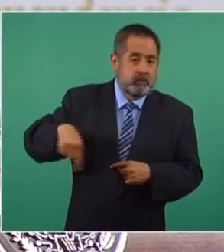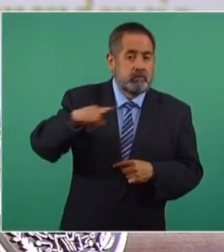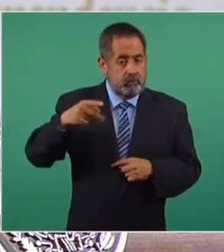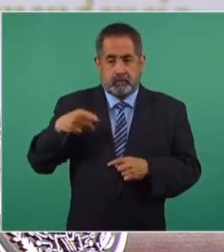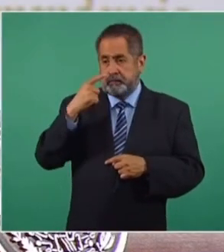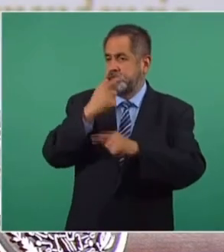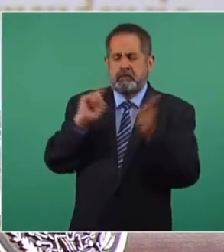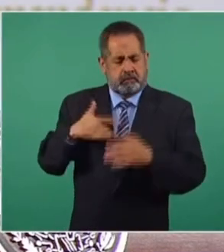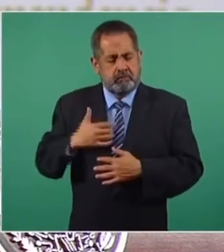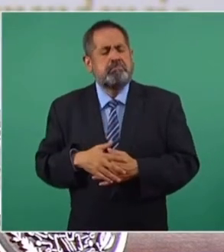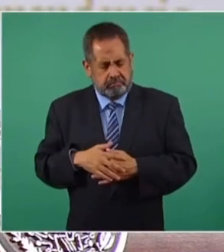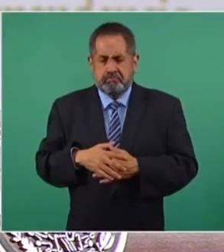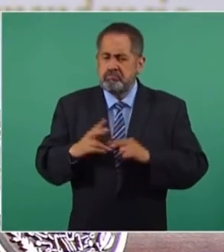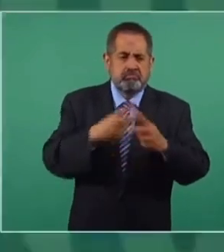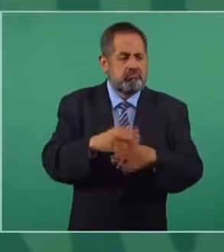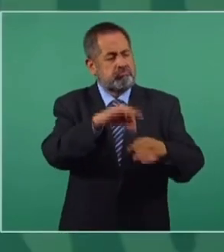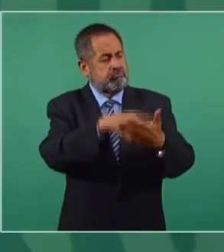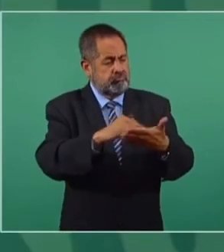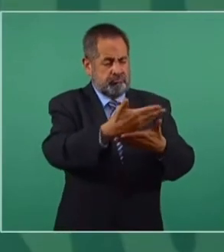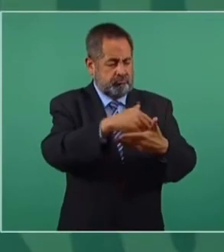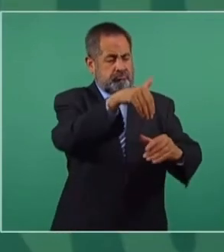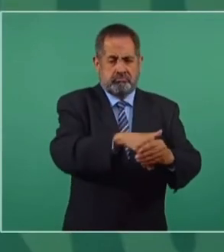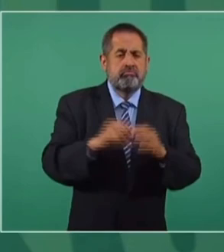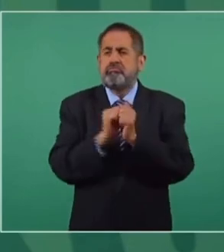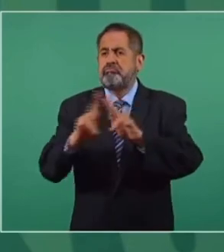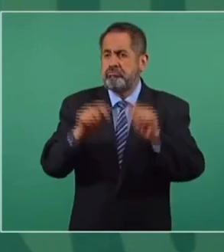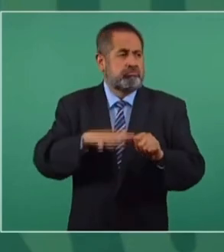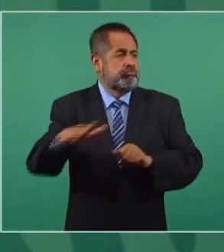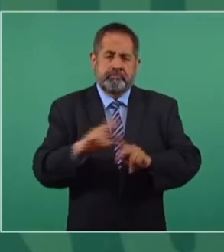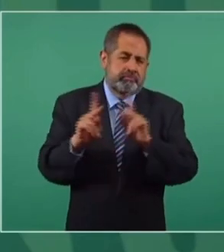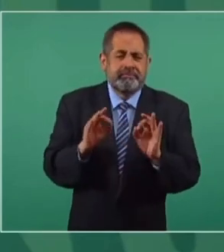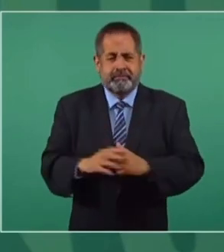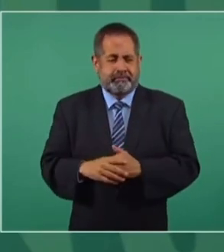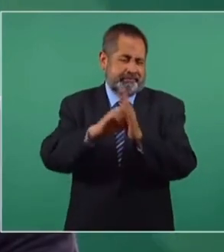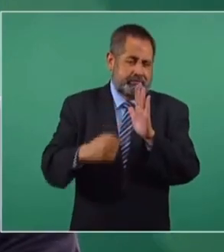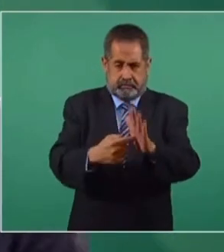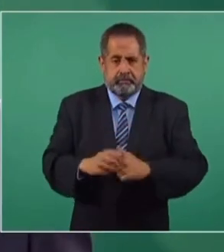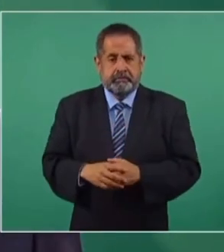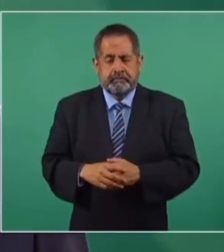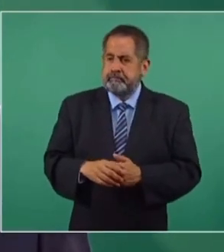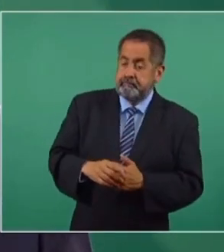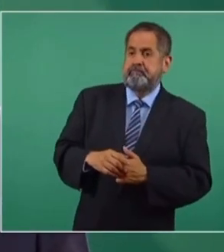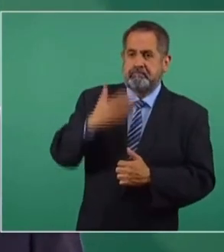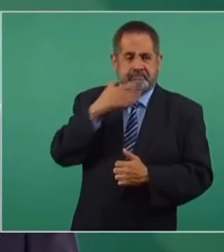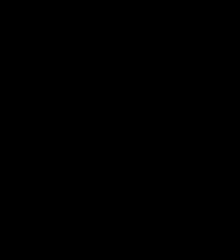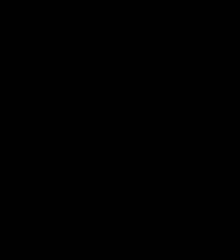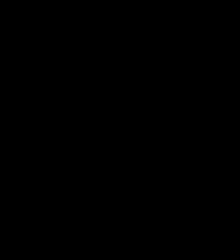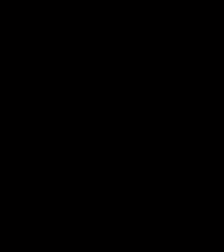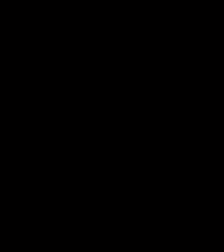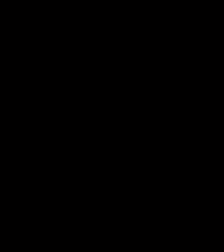libre se lleven a cabo las elecciones en paz. Un ejemplo de civismo del pueblo de México.